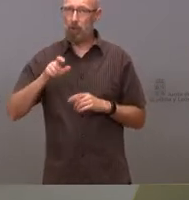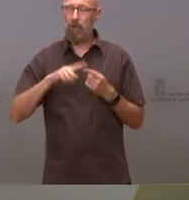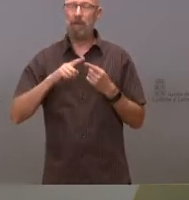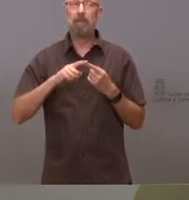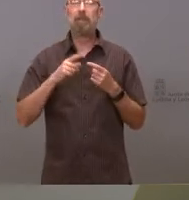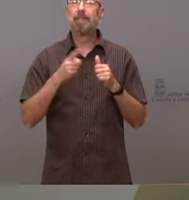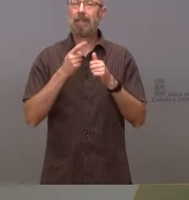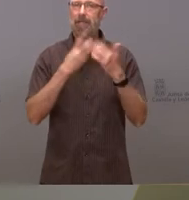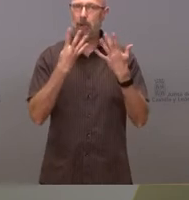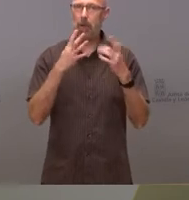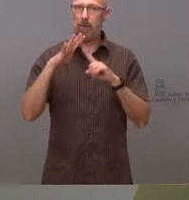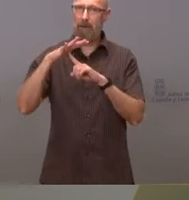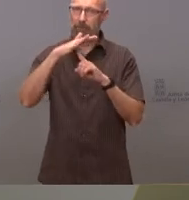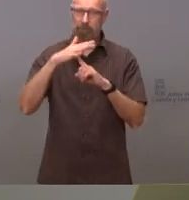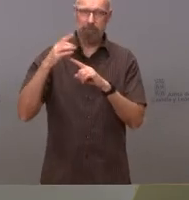aéreos